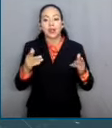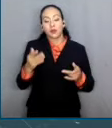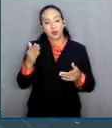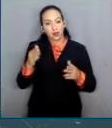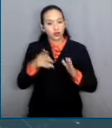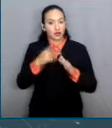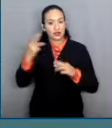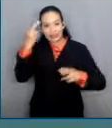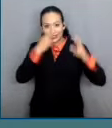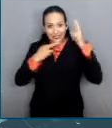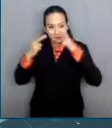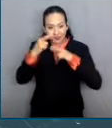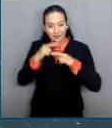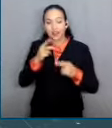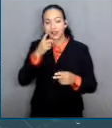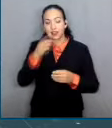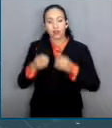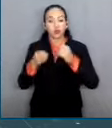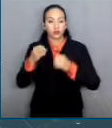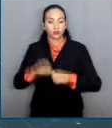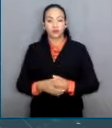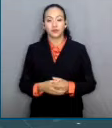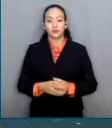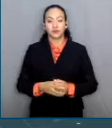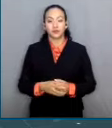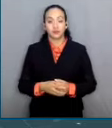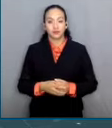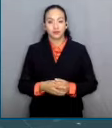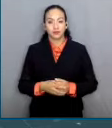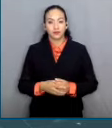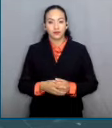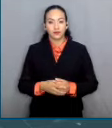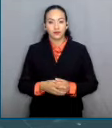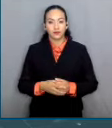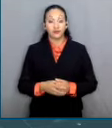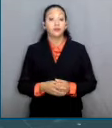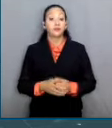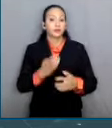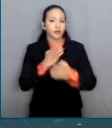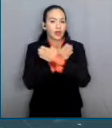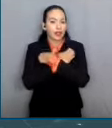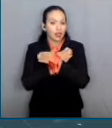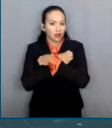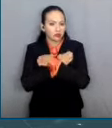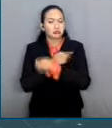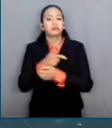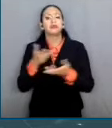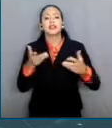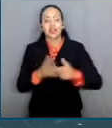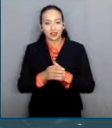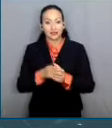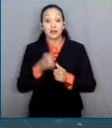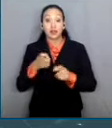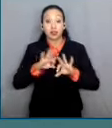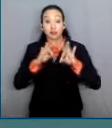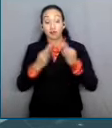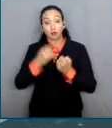sala. A través de la educación es como se podrá perfeccionar el sistema jurídico.